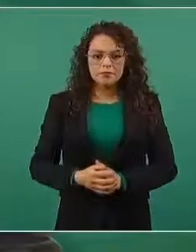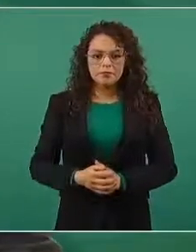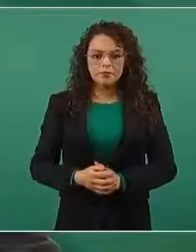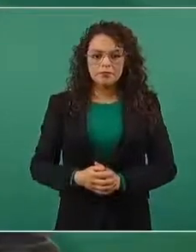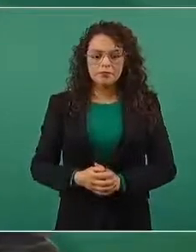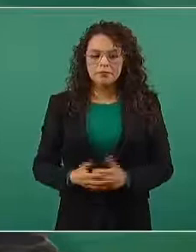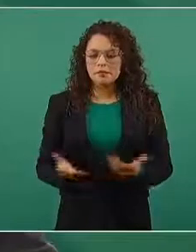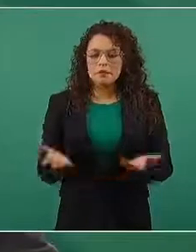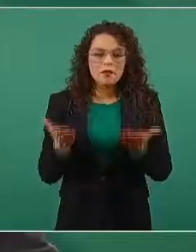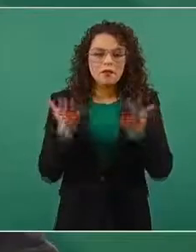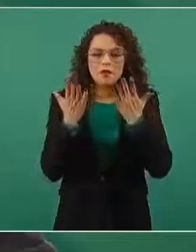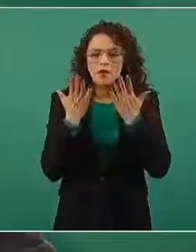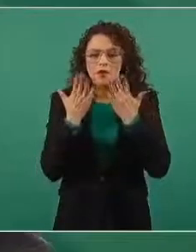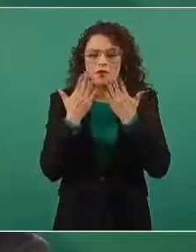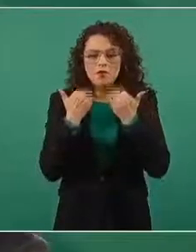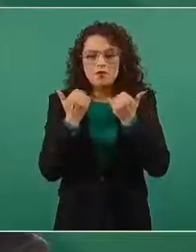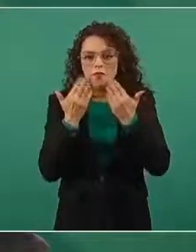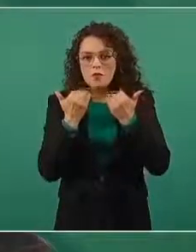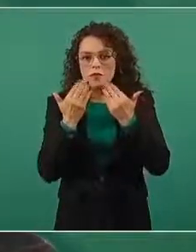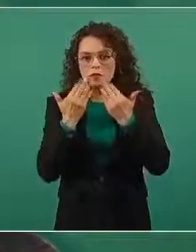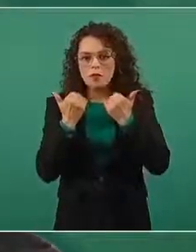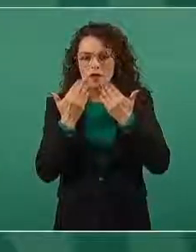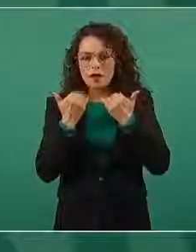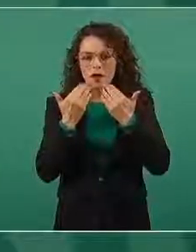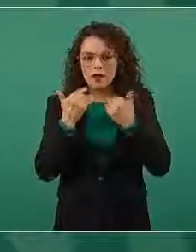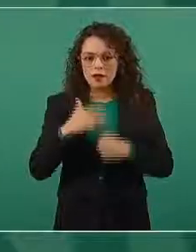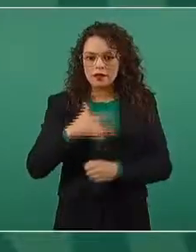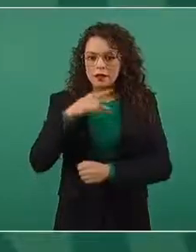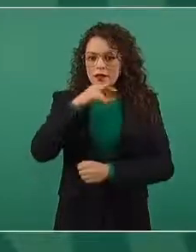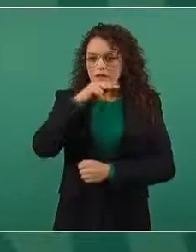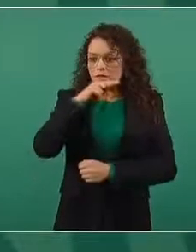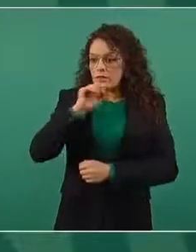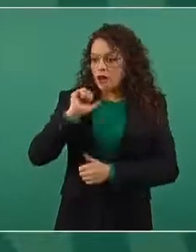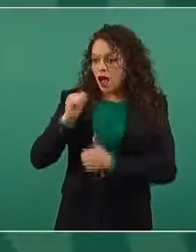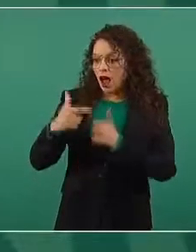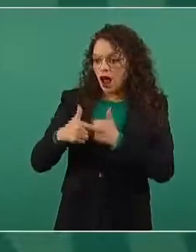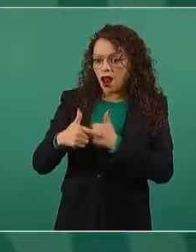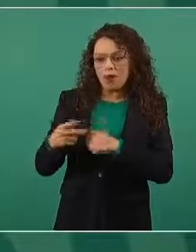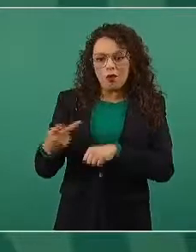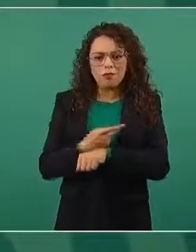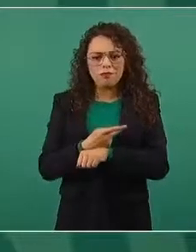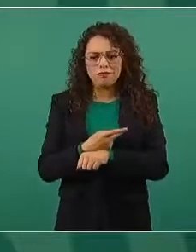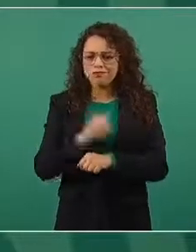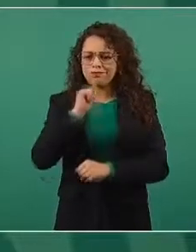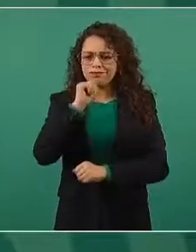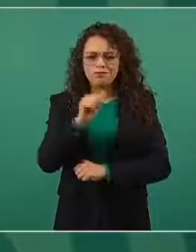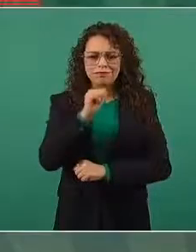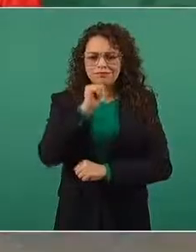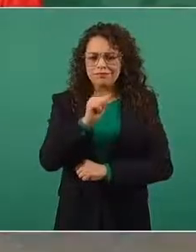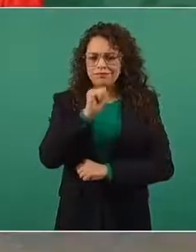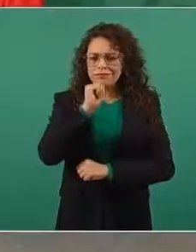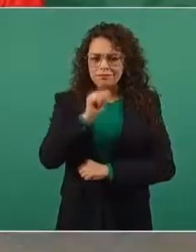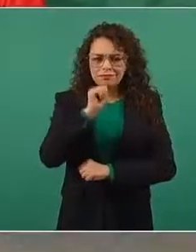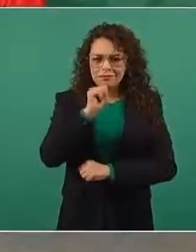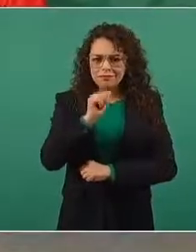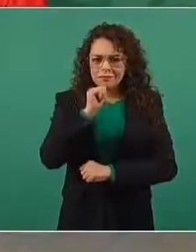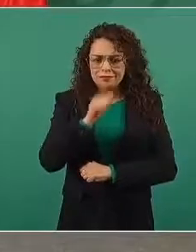inestabilidad, de modo que